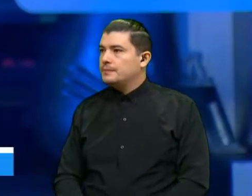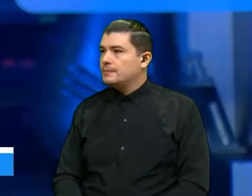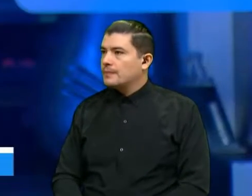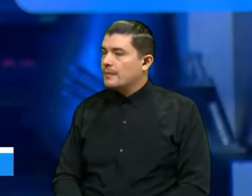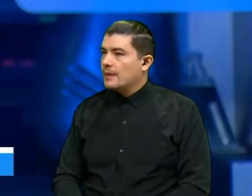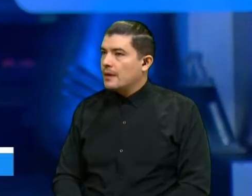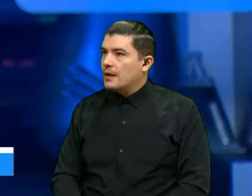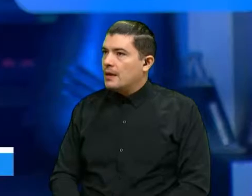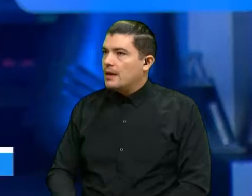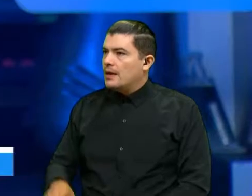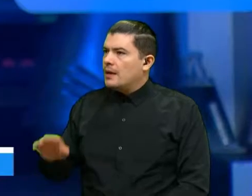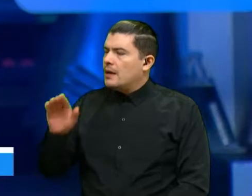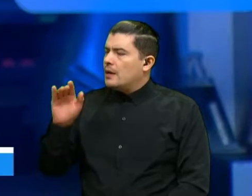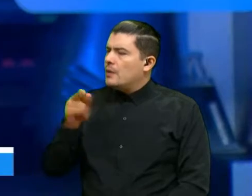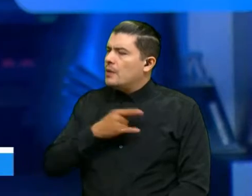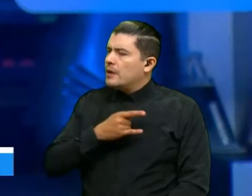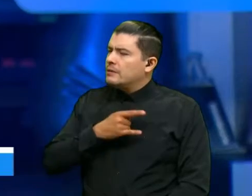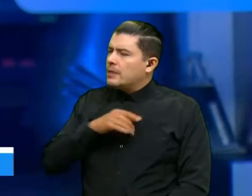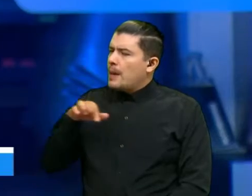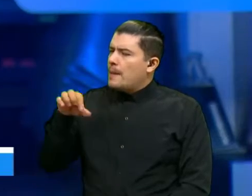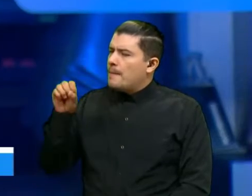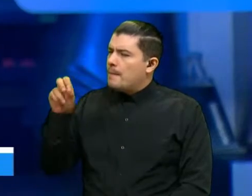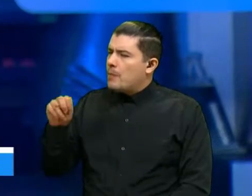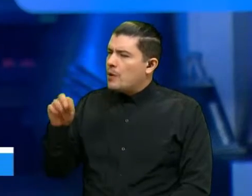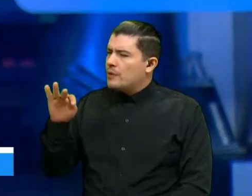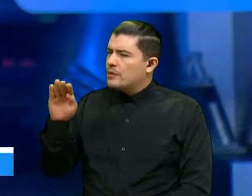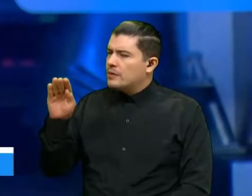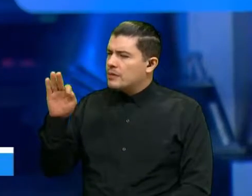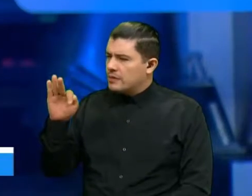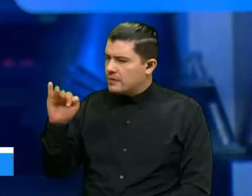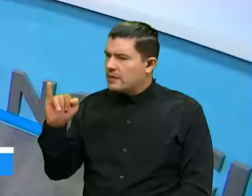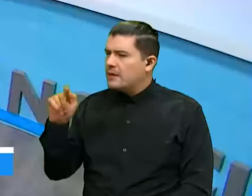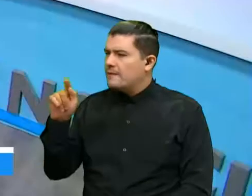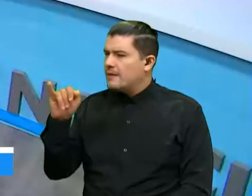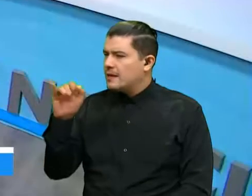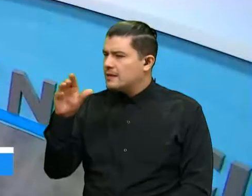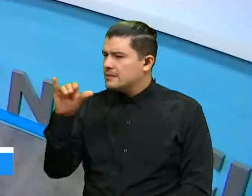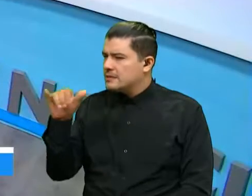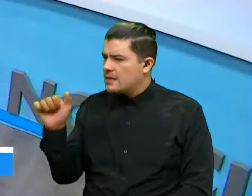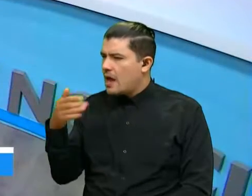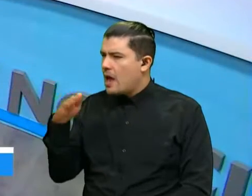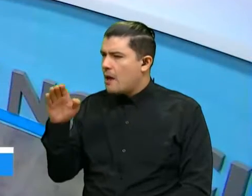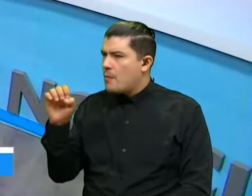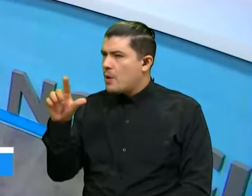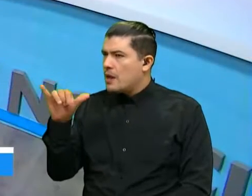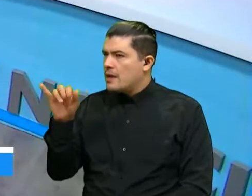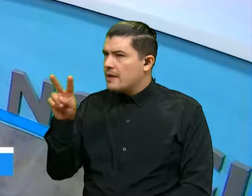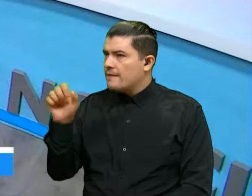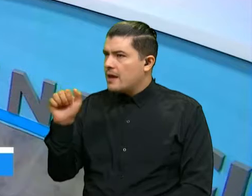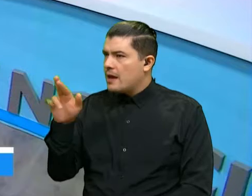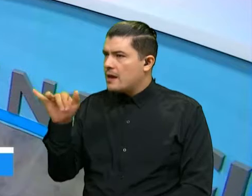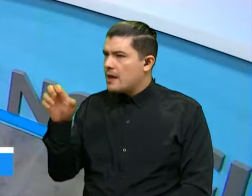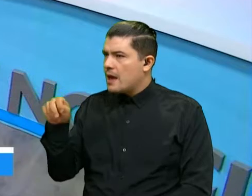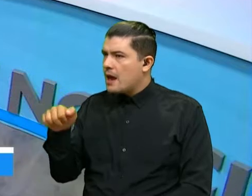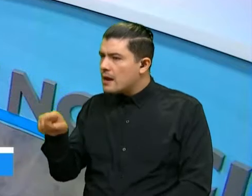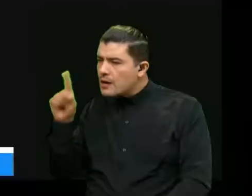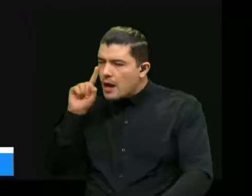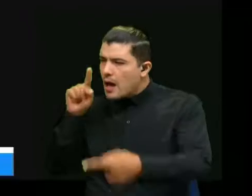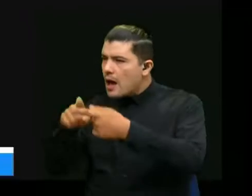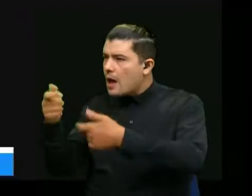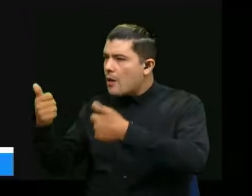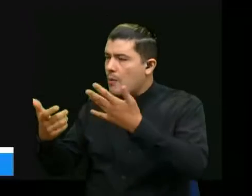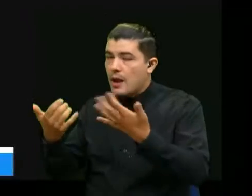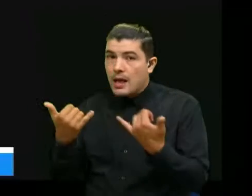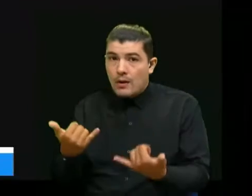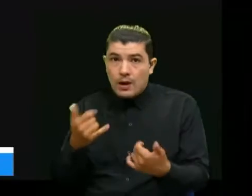la Universidad Pontificia Bolivariana en este 2022? Bueno la apuesta grande que tenemos